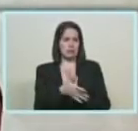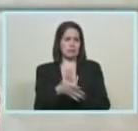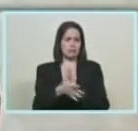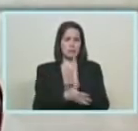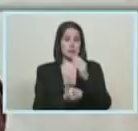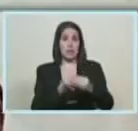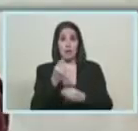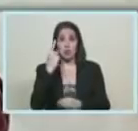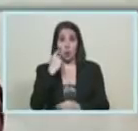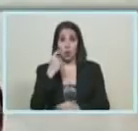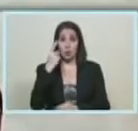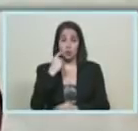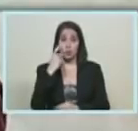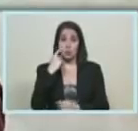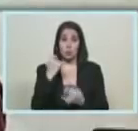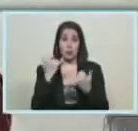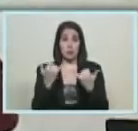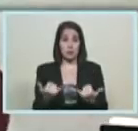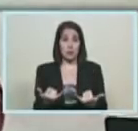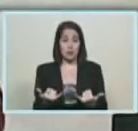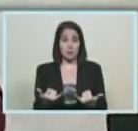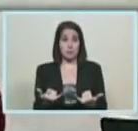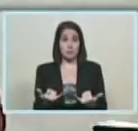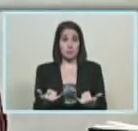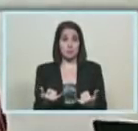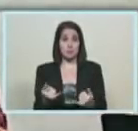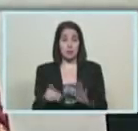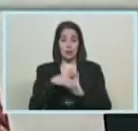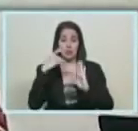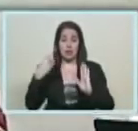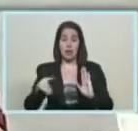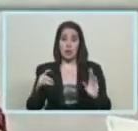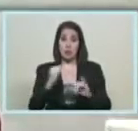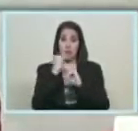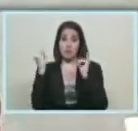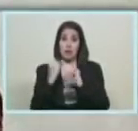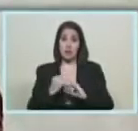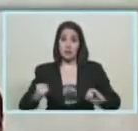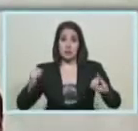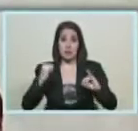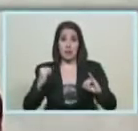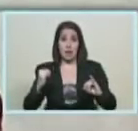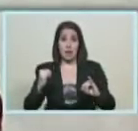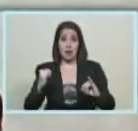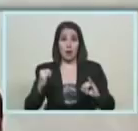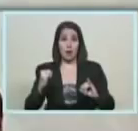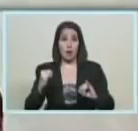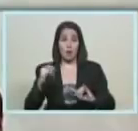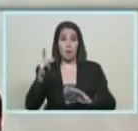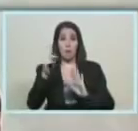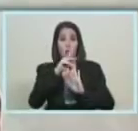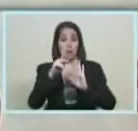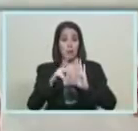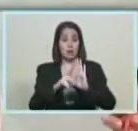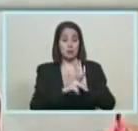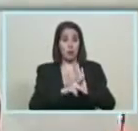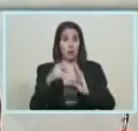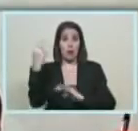hecho costumbre ya, como parte del derecho a la felicidad. Tenemos una programación nacional